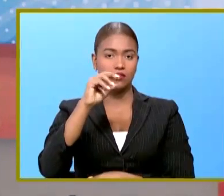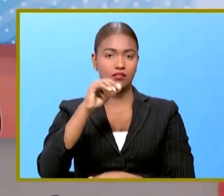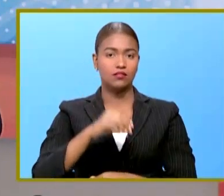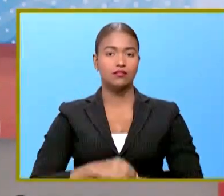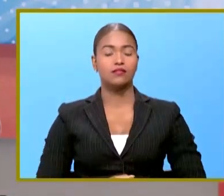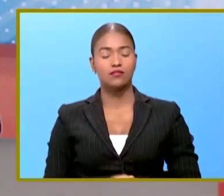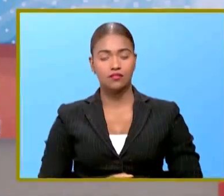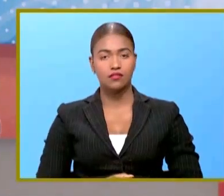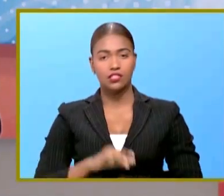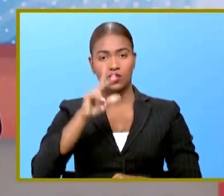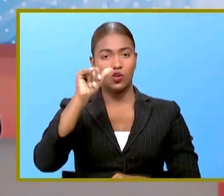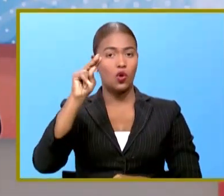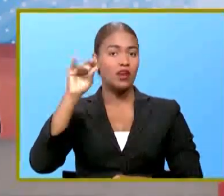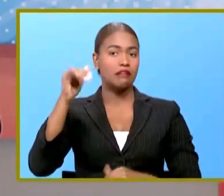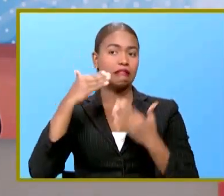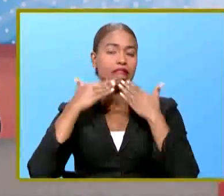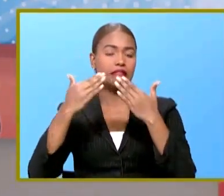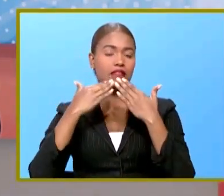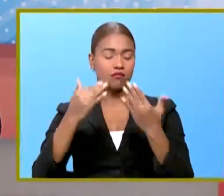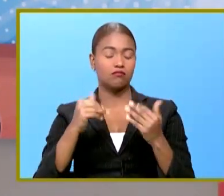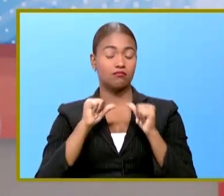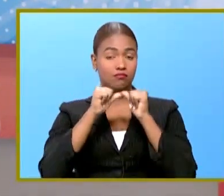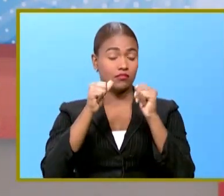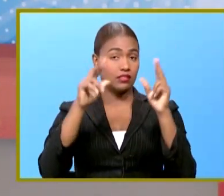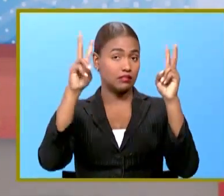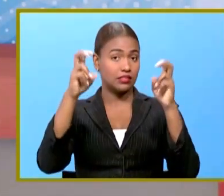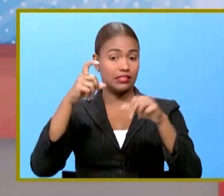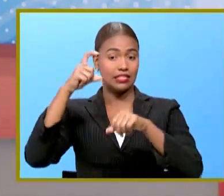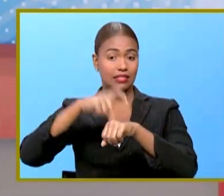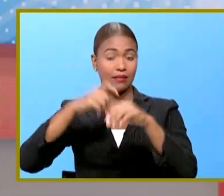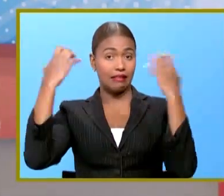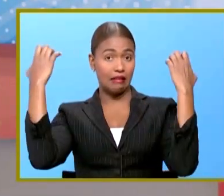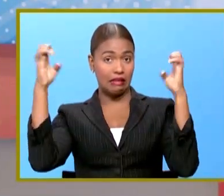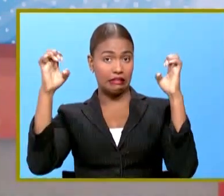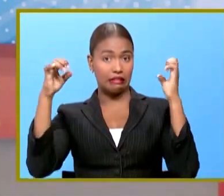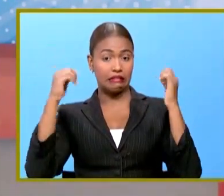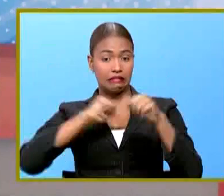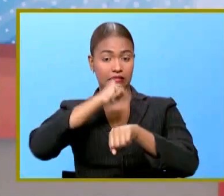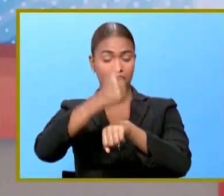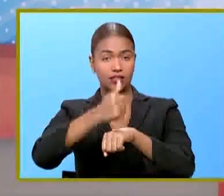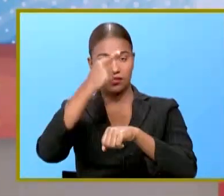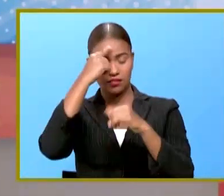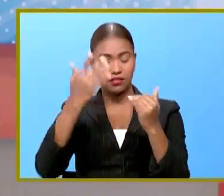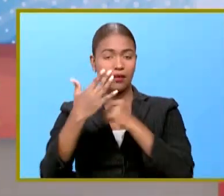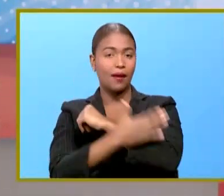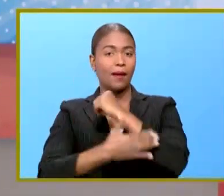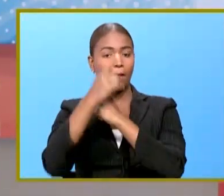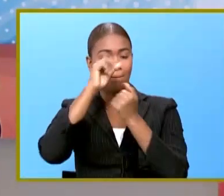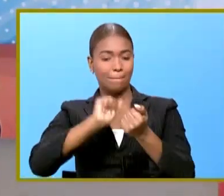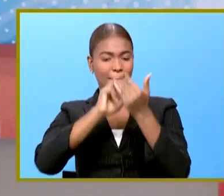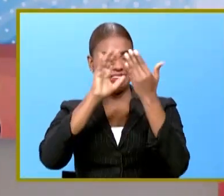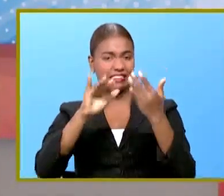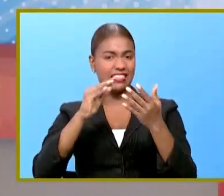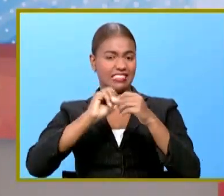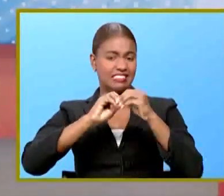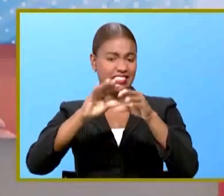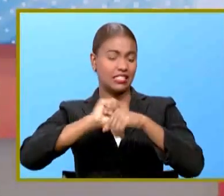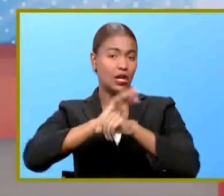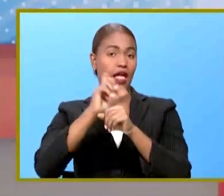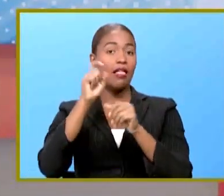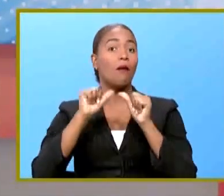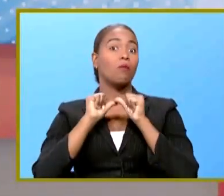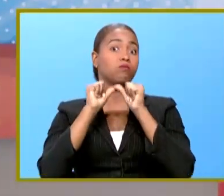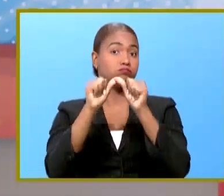Gracias Ronnie señores y continuando con este tema el estado de emergencia implementado en el país para enfrentar el coronavirus debe